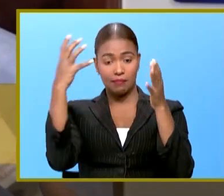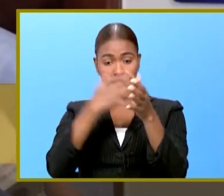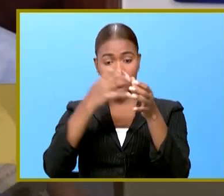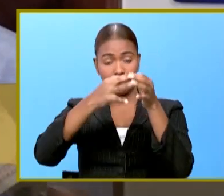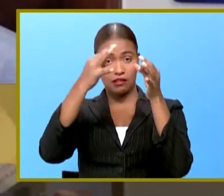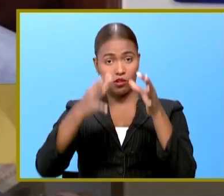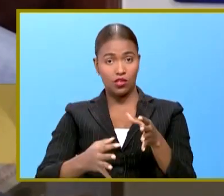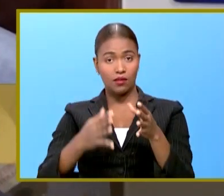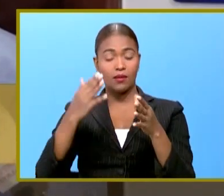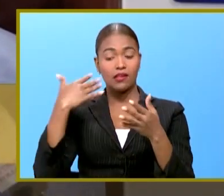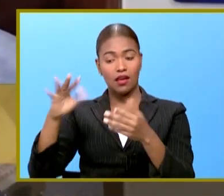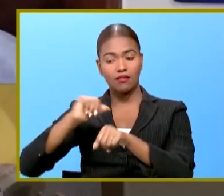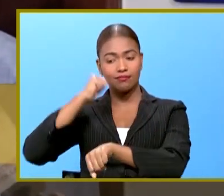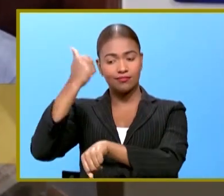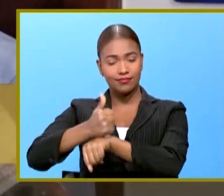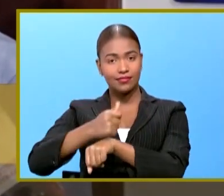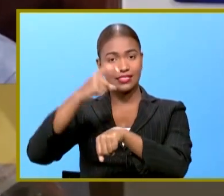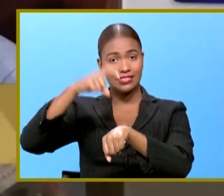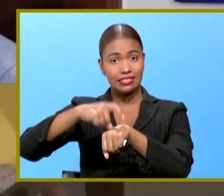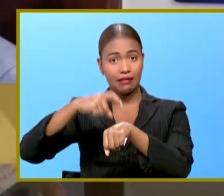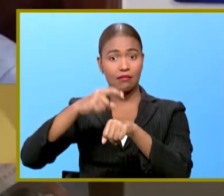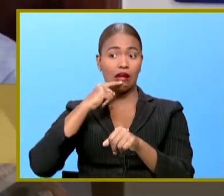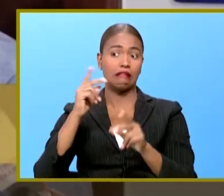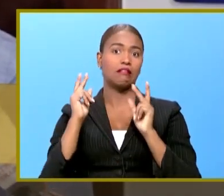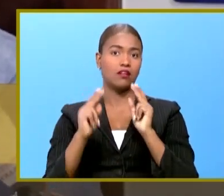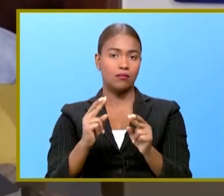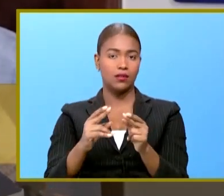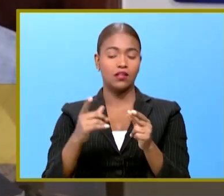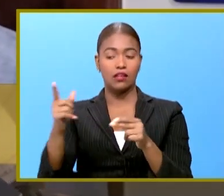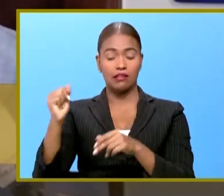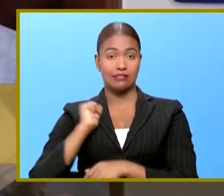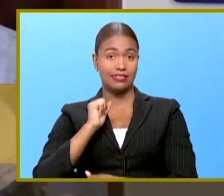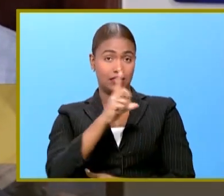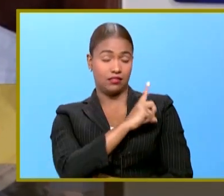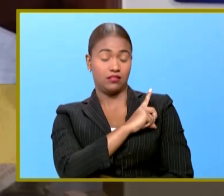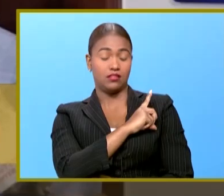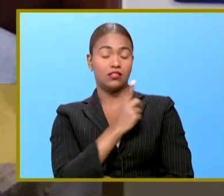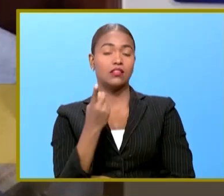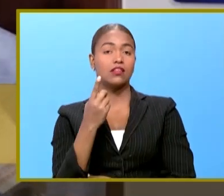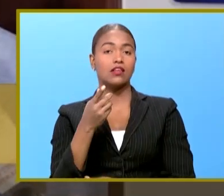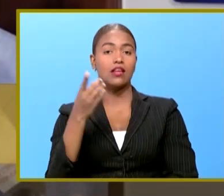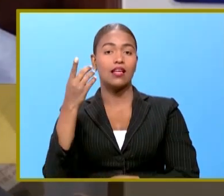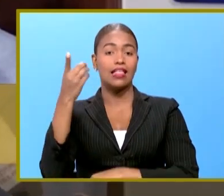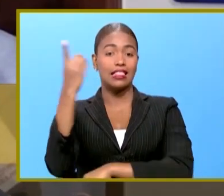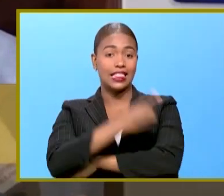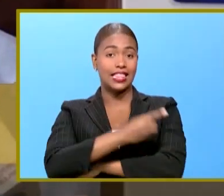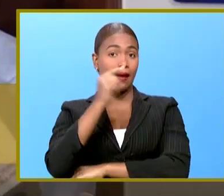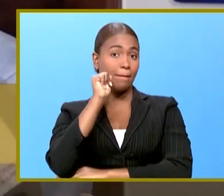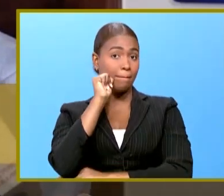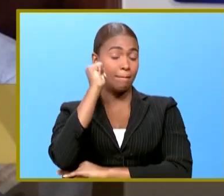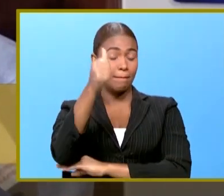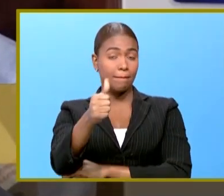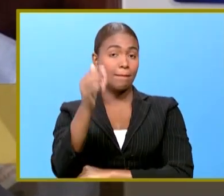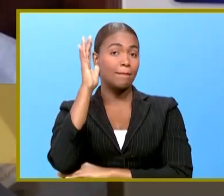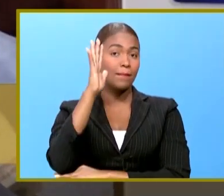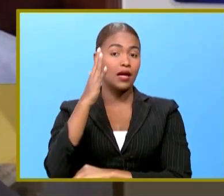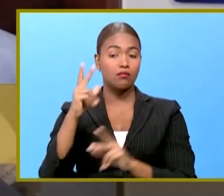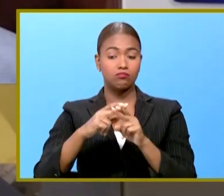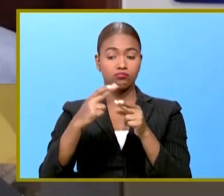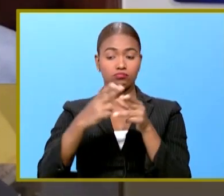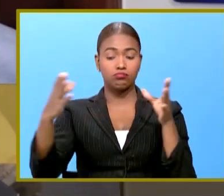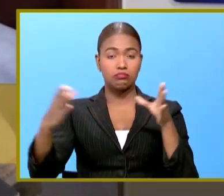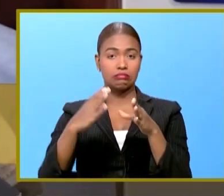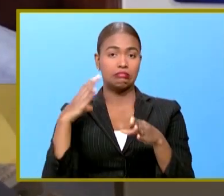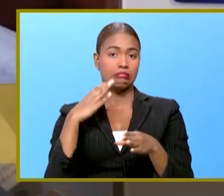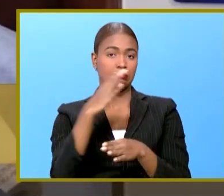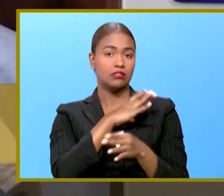ejecutivo aprobada en tiempo récord en el Senado en el día de mañana que se va a reunir la